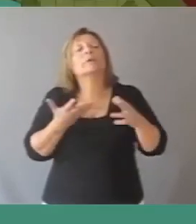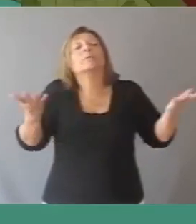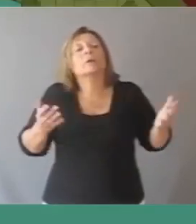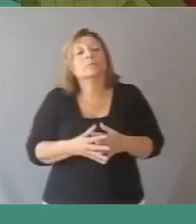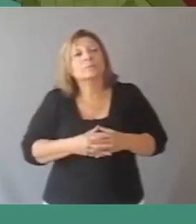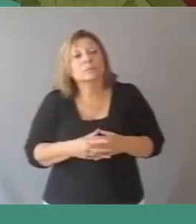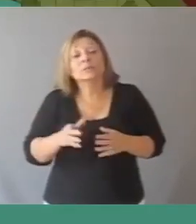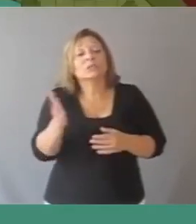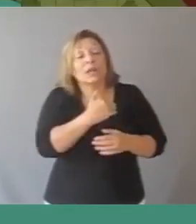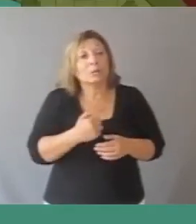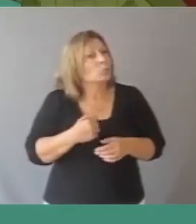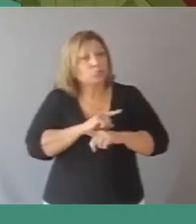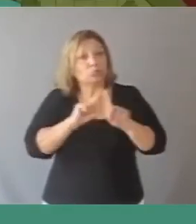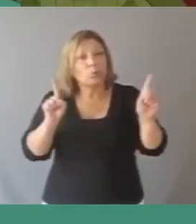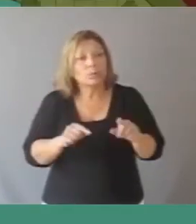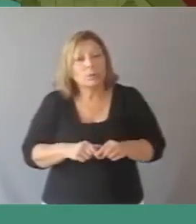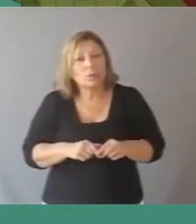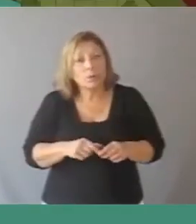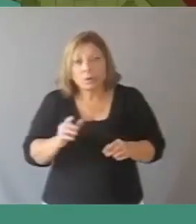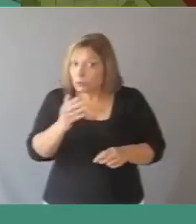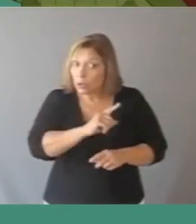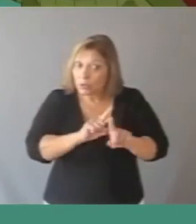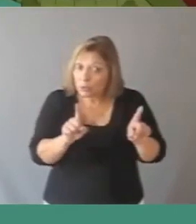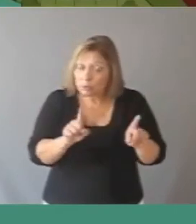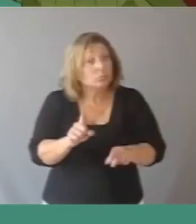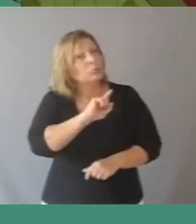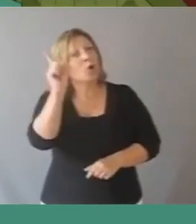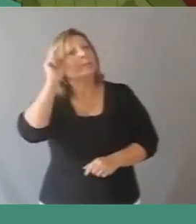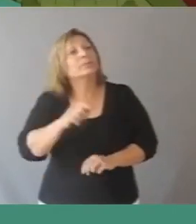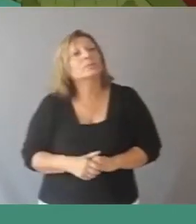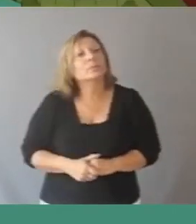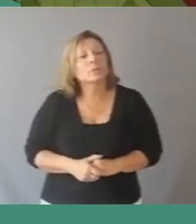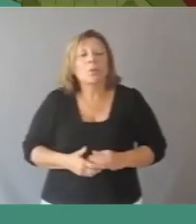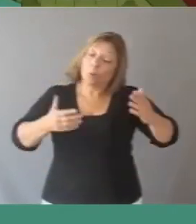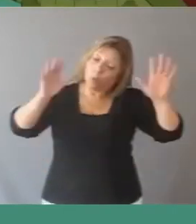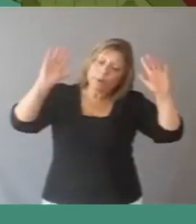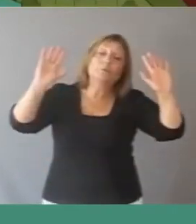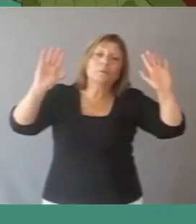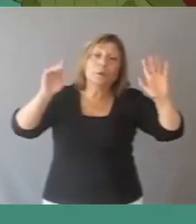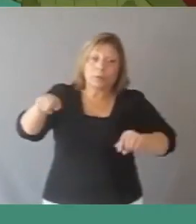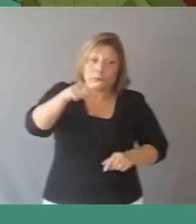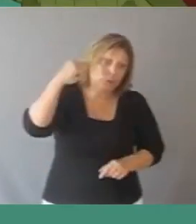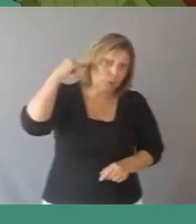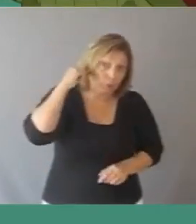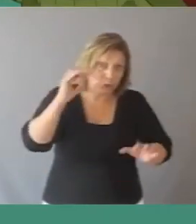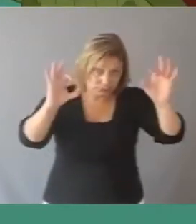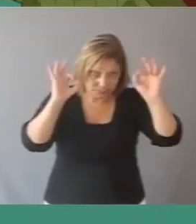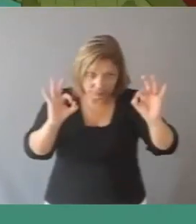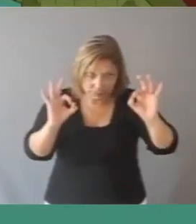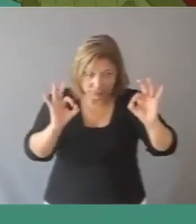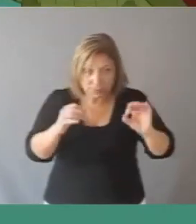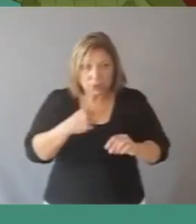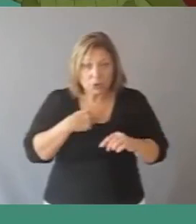¡Saquen ese dique! ¡Nunca! ¿No lo sacan? No. Bueno, entonces oigan, dijo el